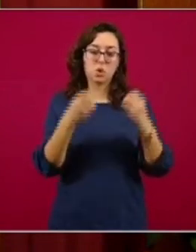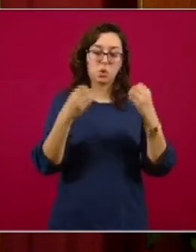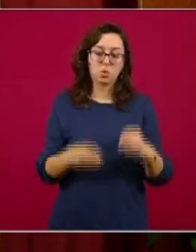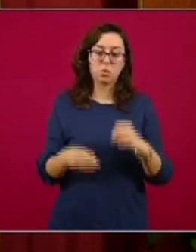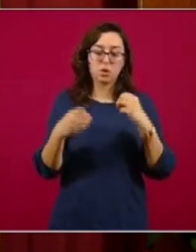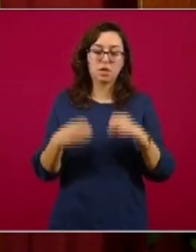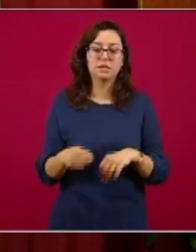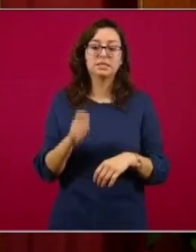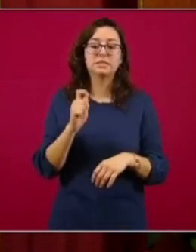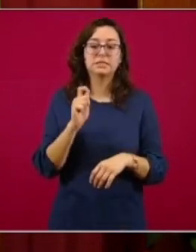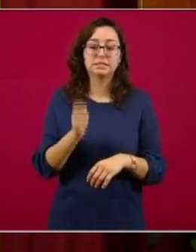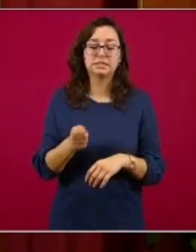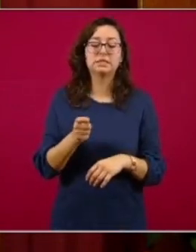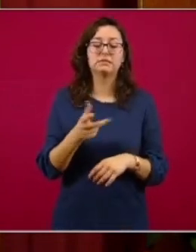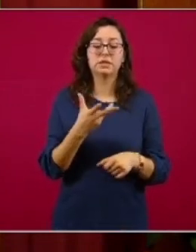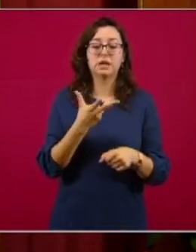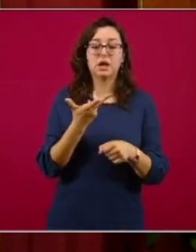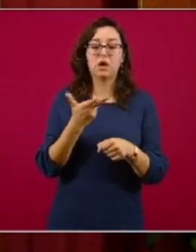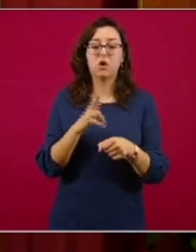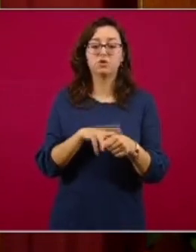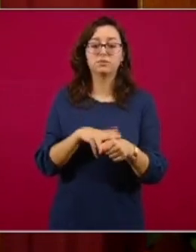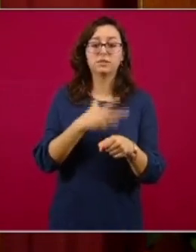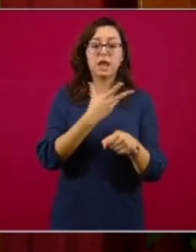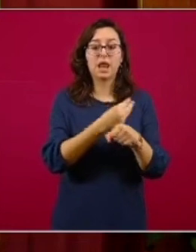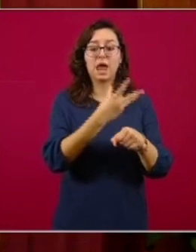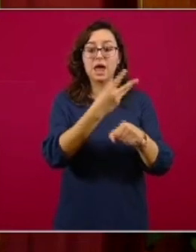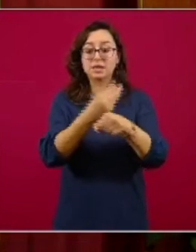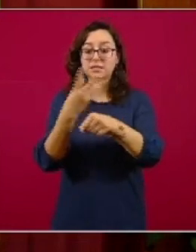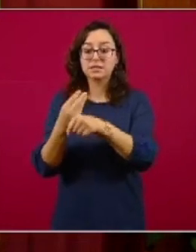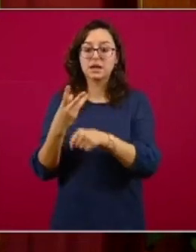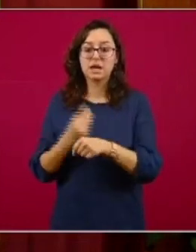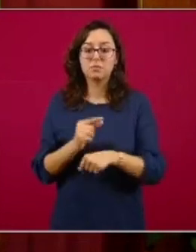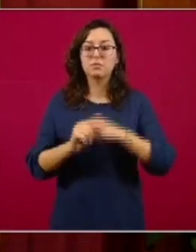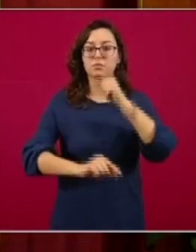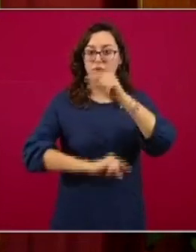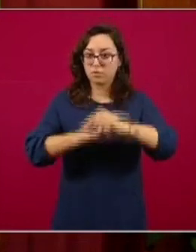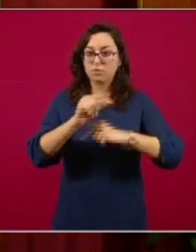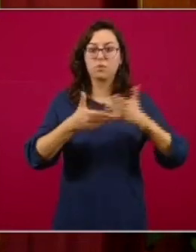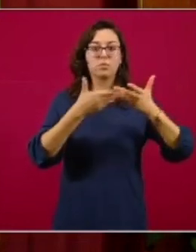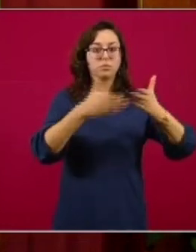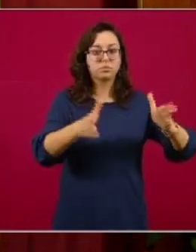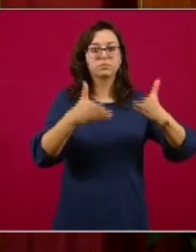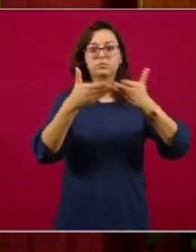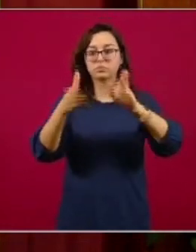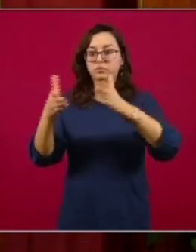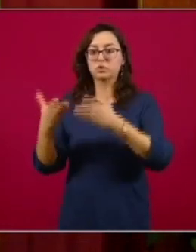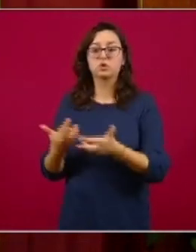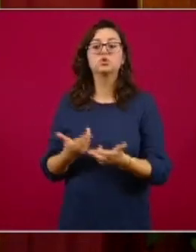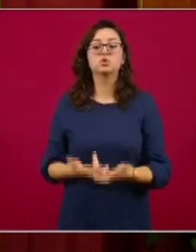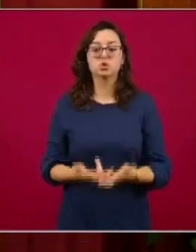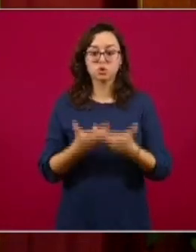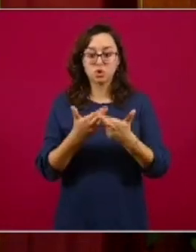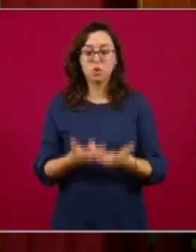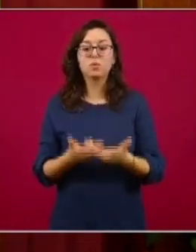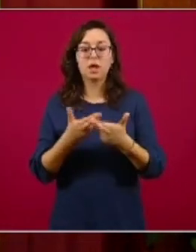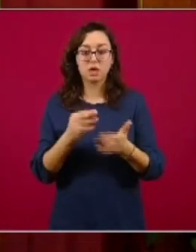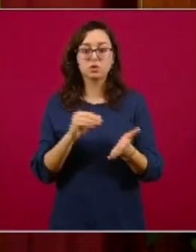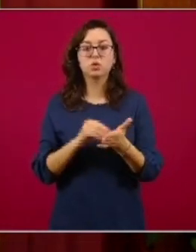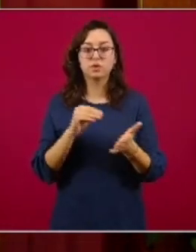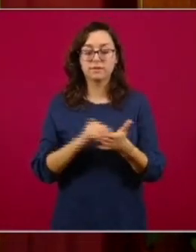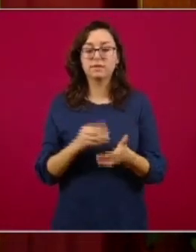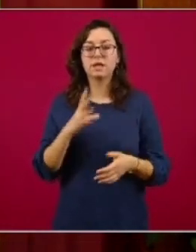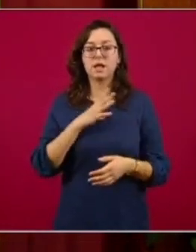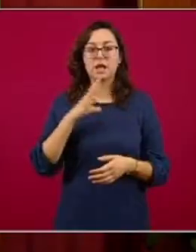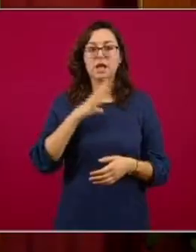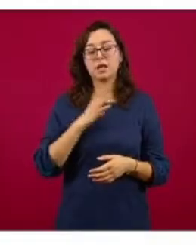quiere decir que los trabajos de reconversión y expansión han estado dando resultados porque entonces mantienen disponibilidades cercanas al 30